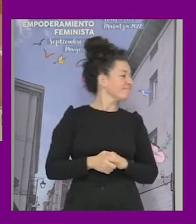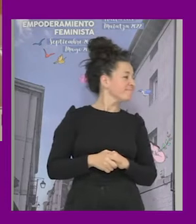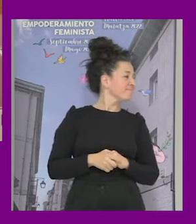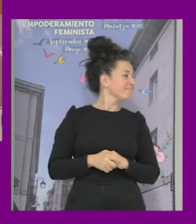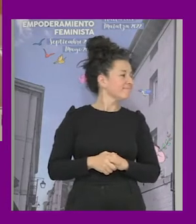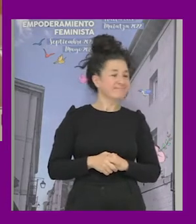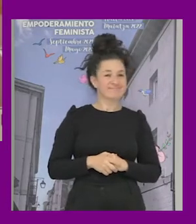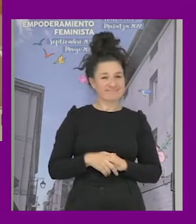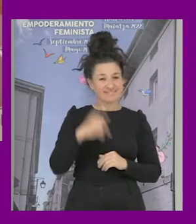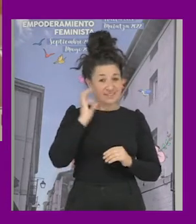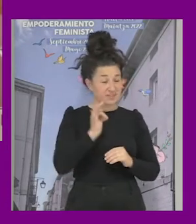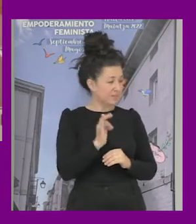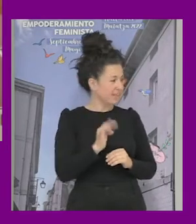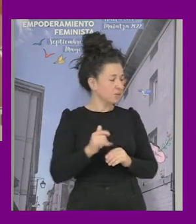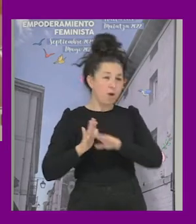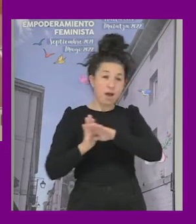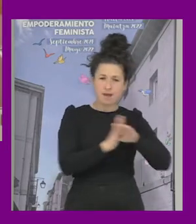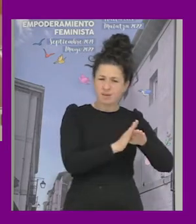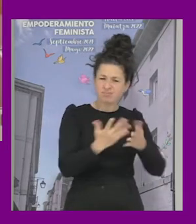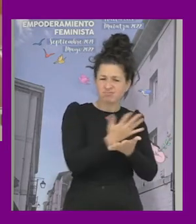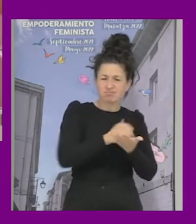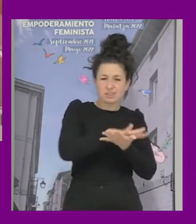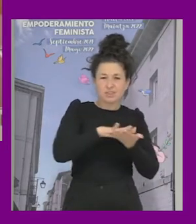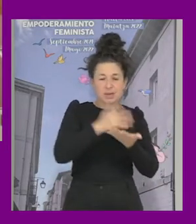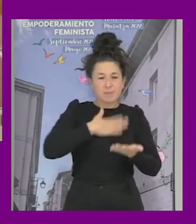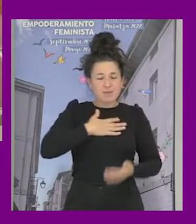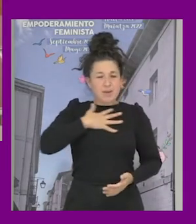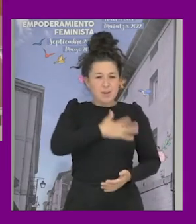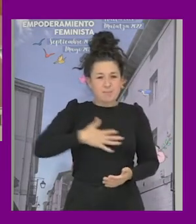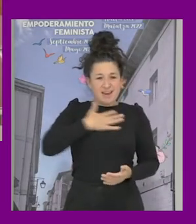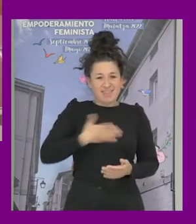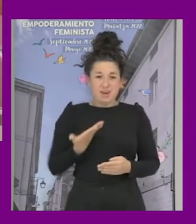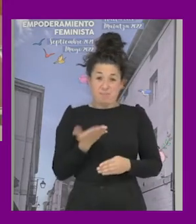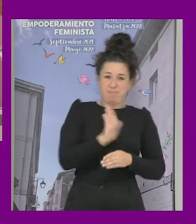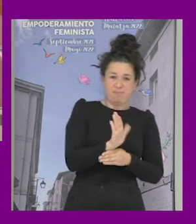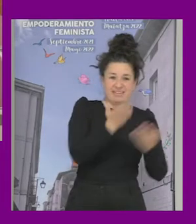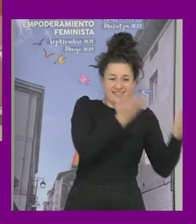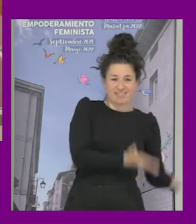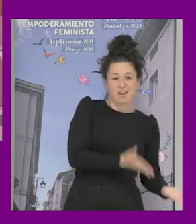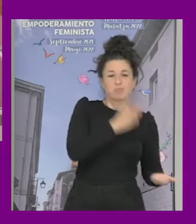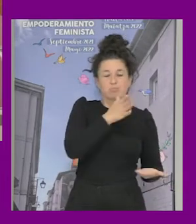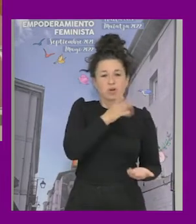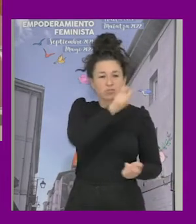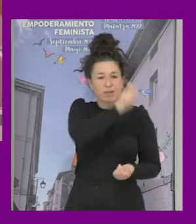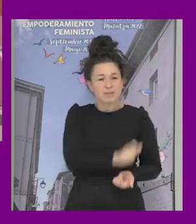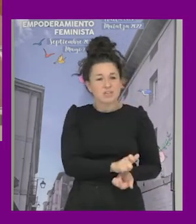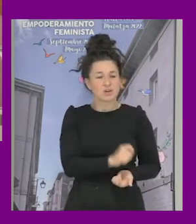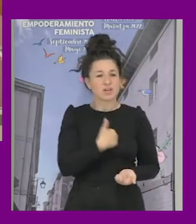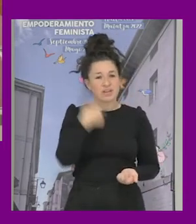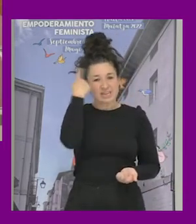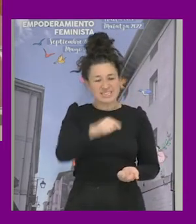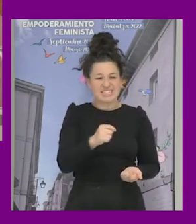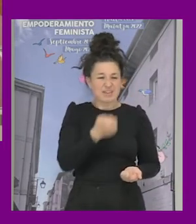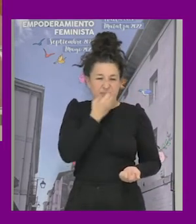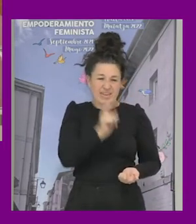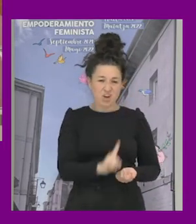cosas vuelve a llenar una parte de todo esto para mí es un placer de presentarme porque yo es una persona ya sé que estas cosas no están